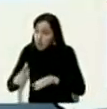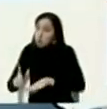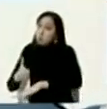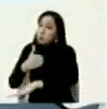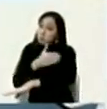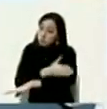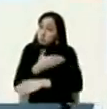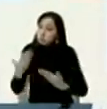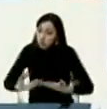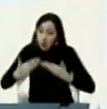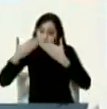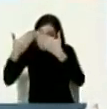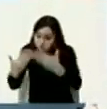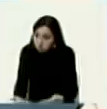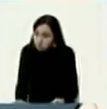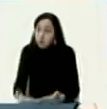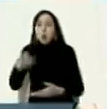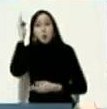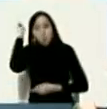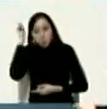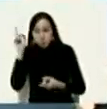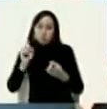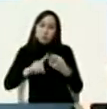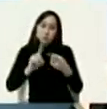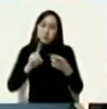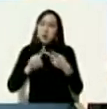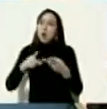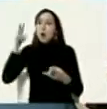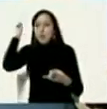garantizado de maestros maestras